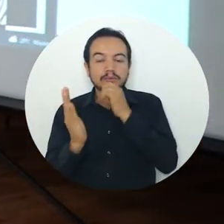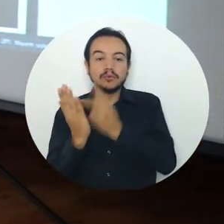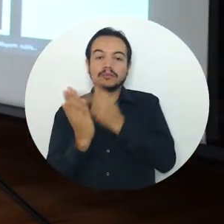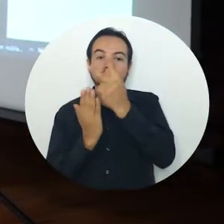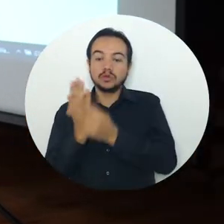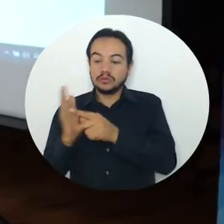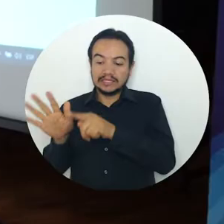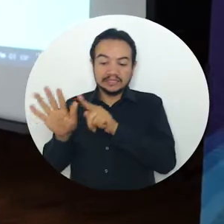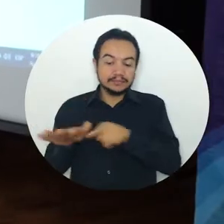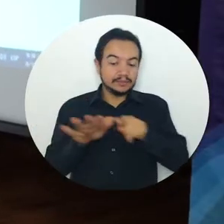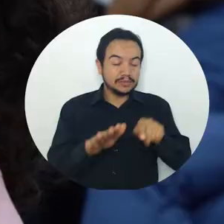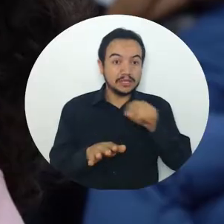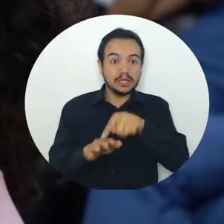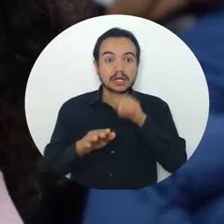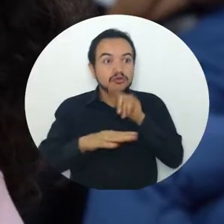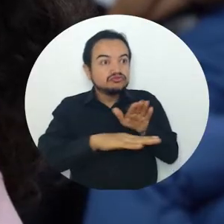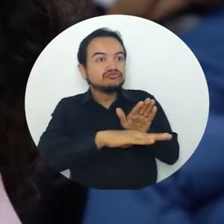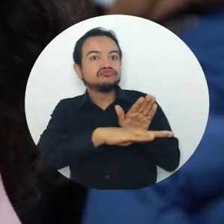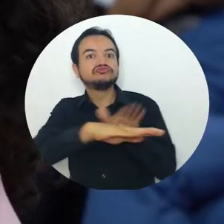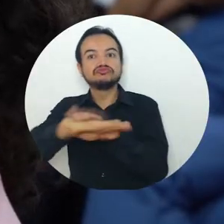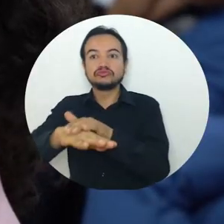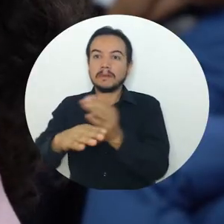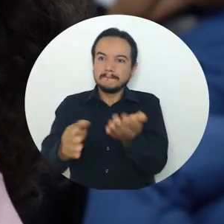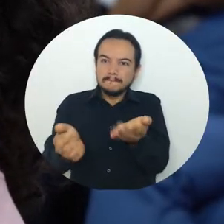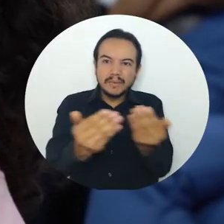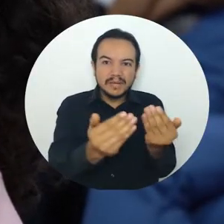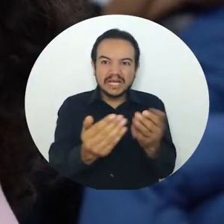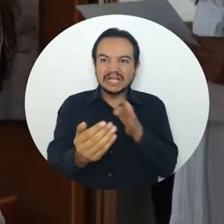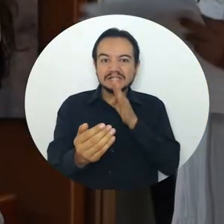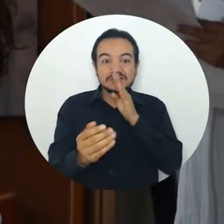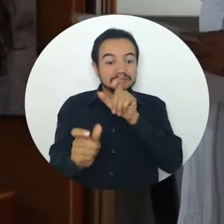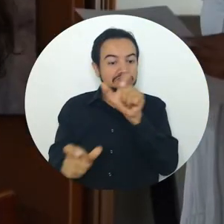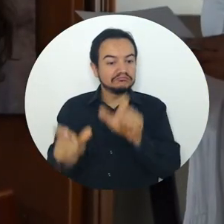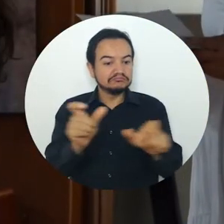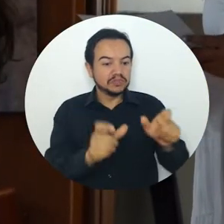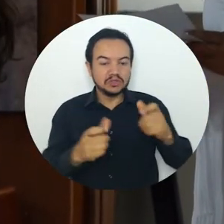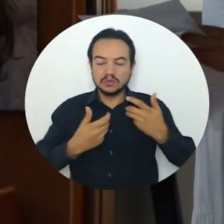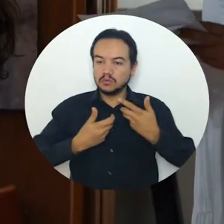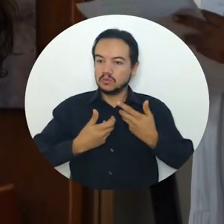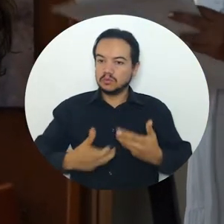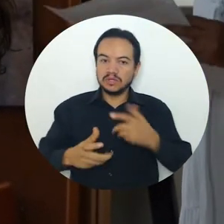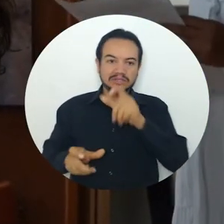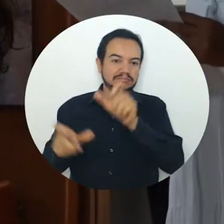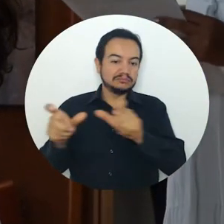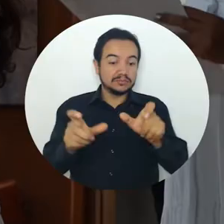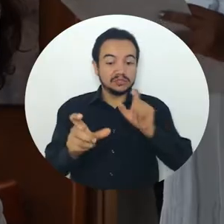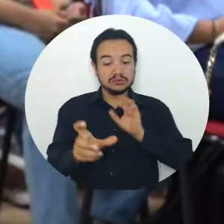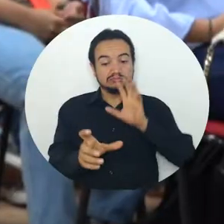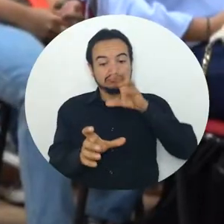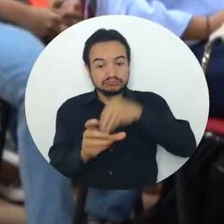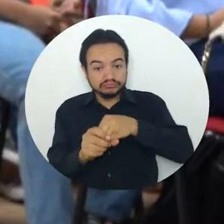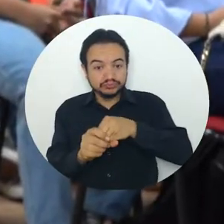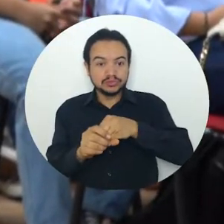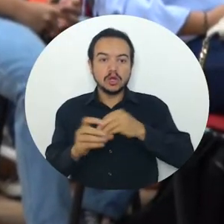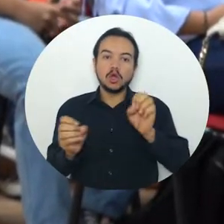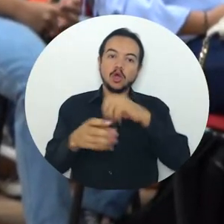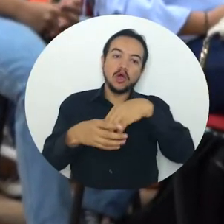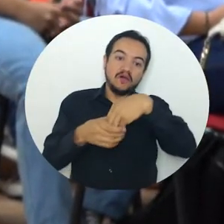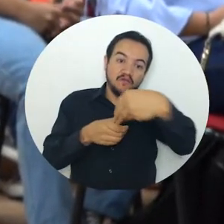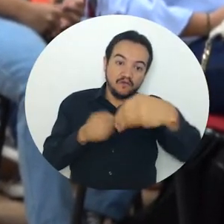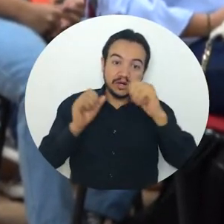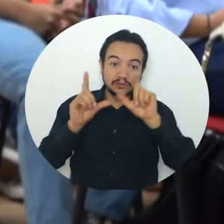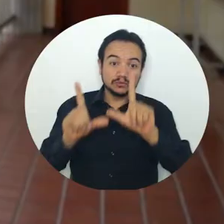dentro del cual se hace una convocatoria institucional donde participa la comunidad estudiantil, egresados y docentes.